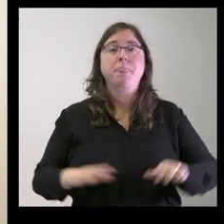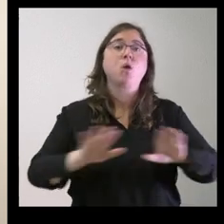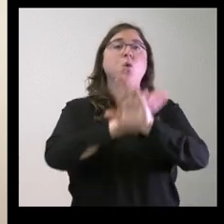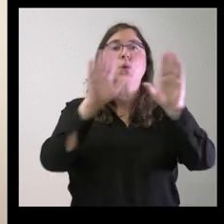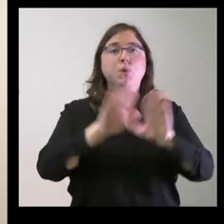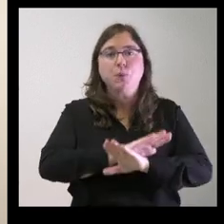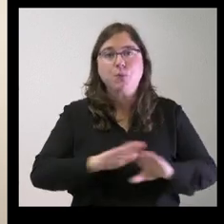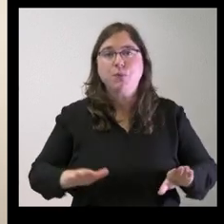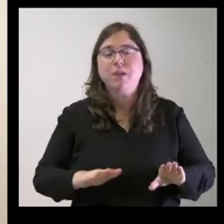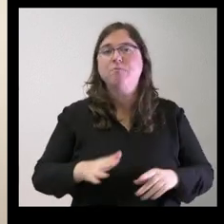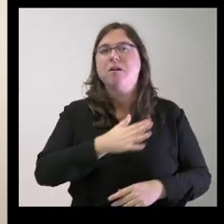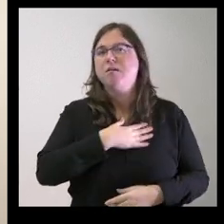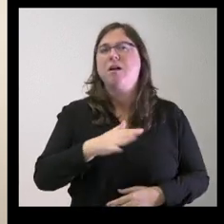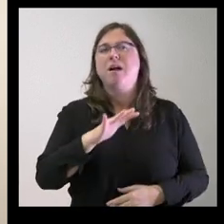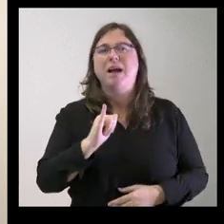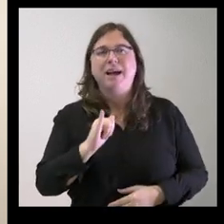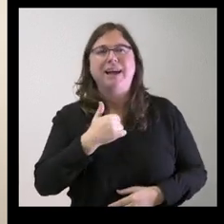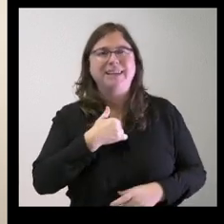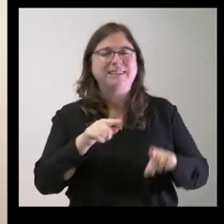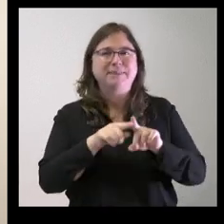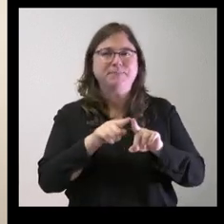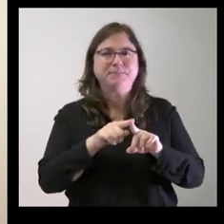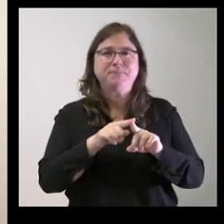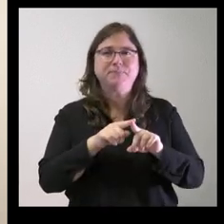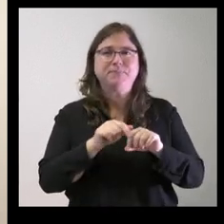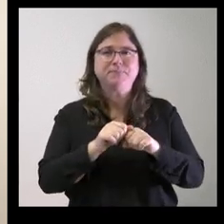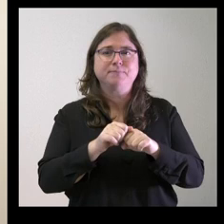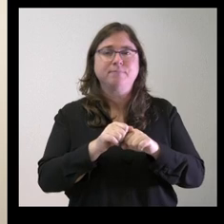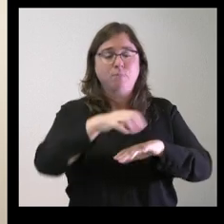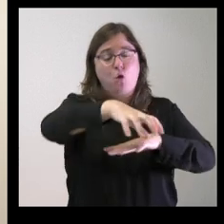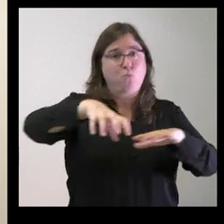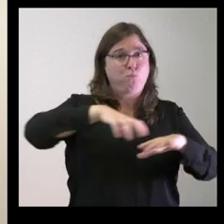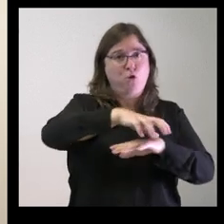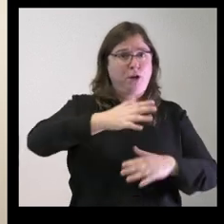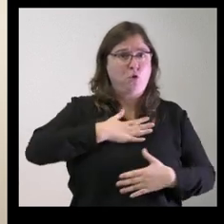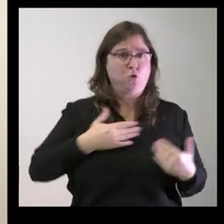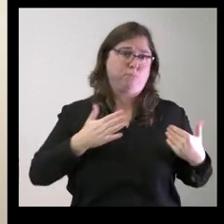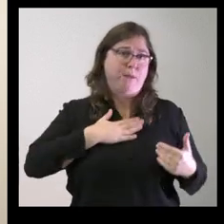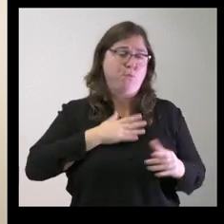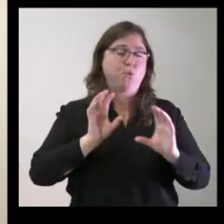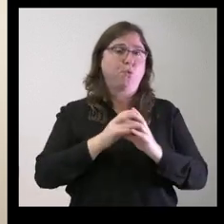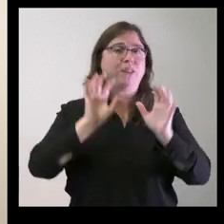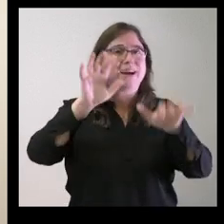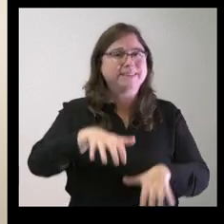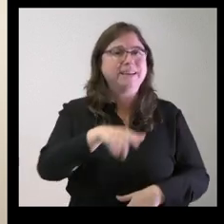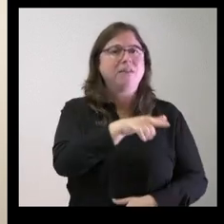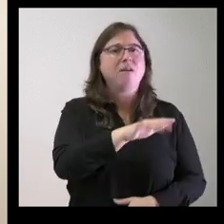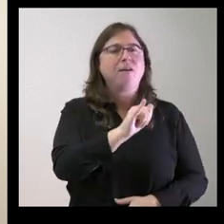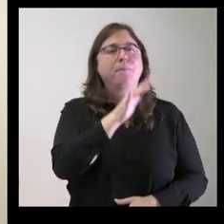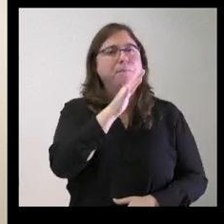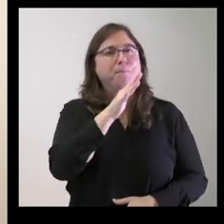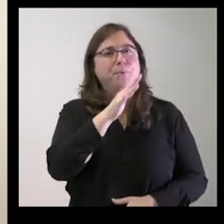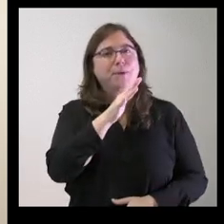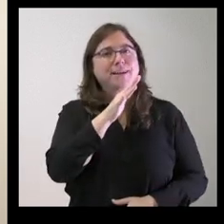vemos que hay una inversión en el PEMA y no en los otros dos polígonos de titularidad de la Junta entiendo que también es porque se tienen